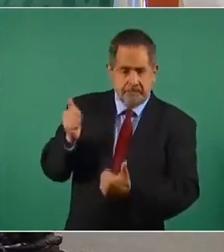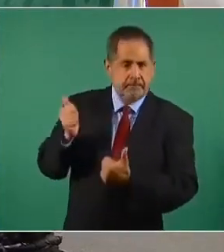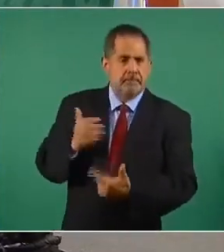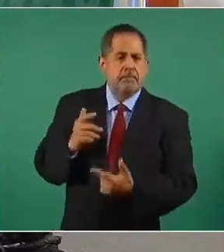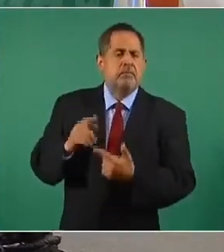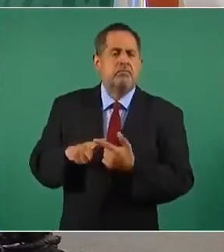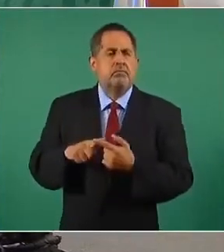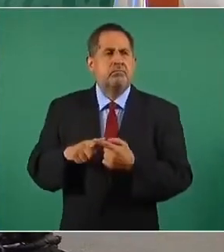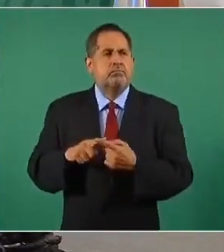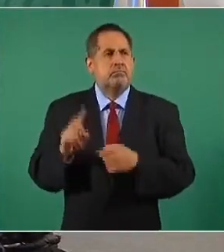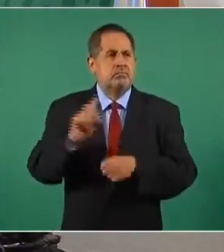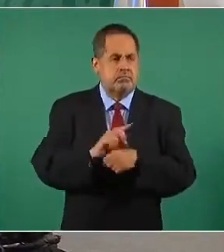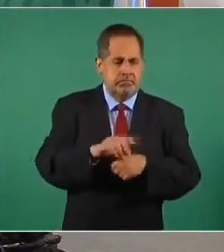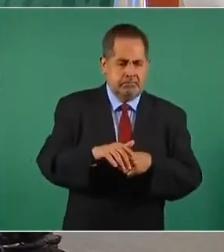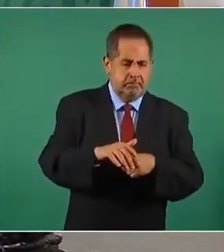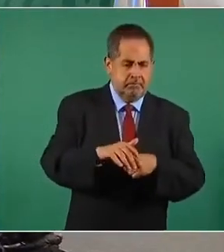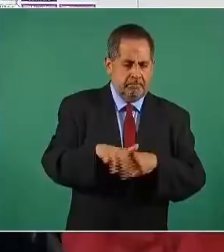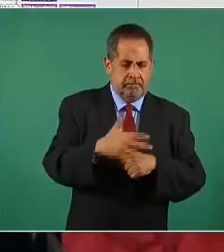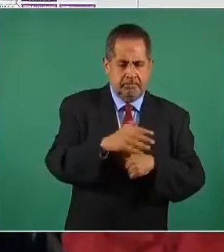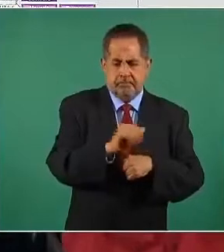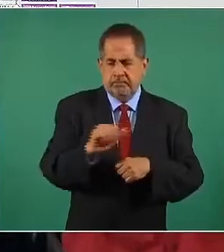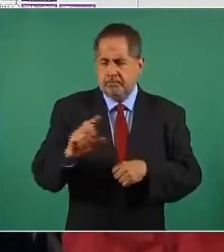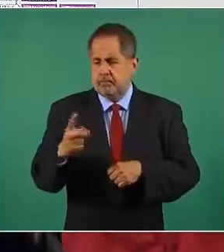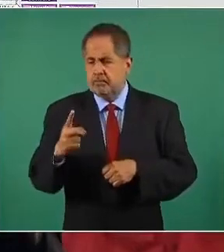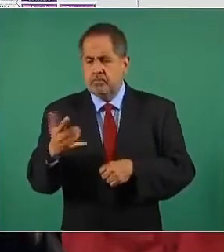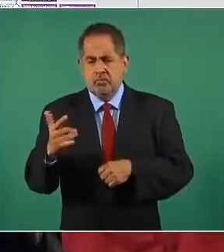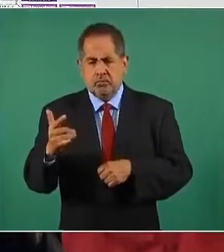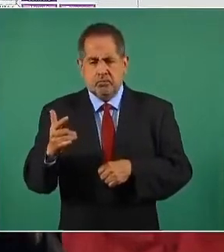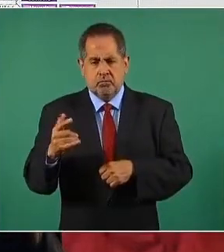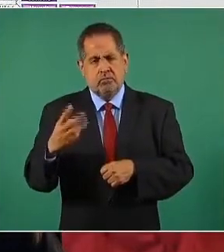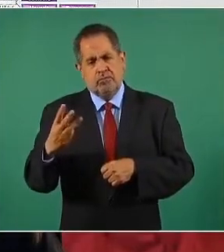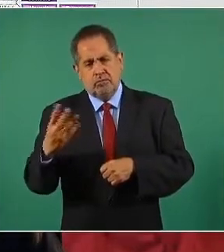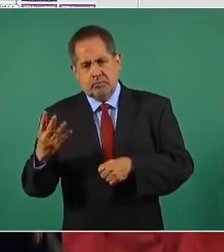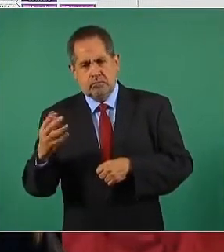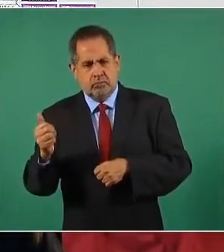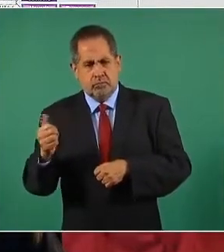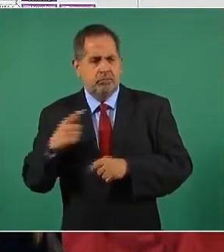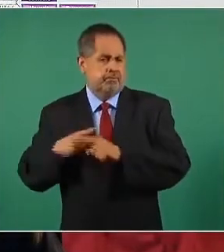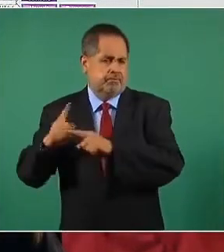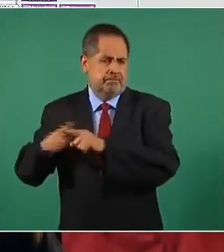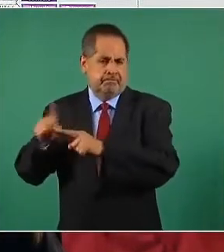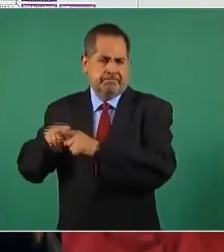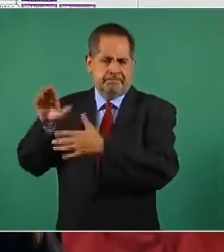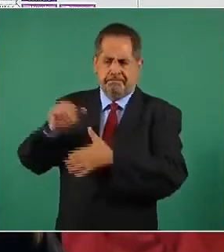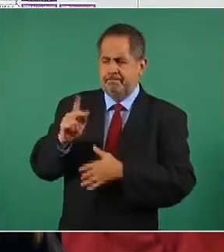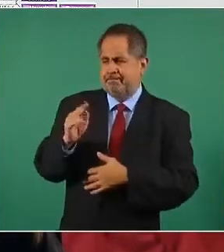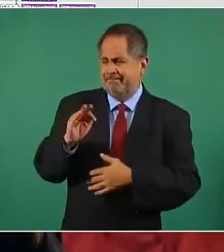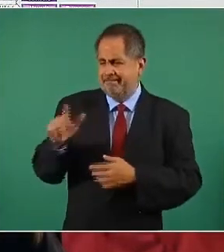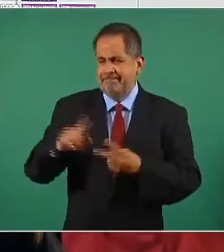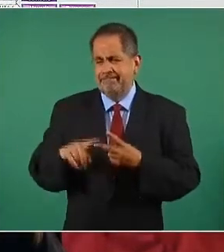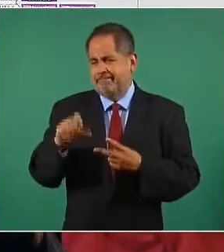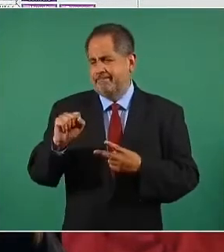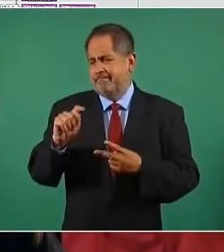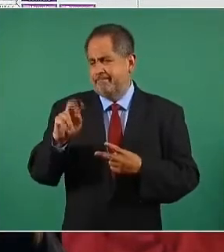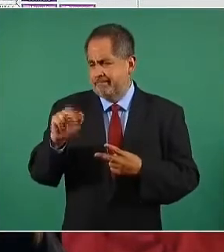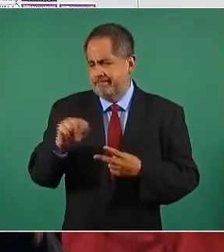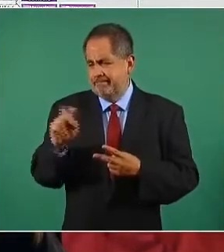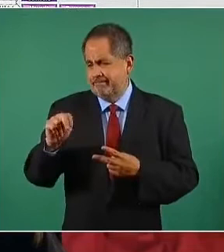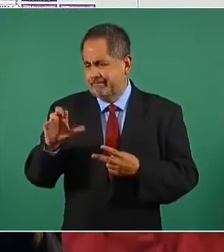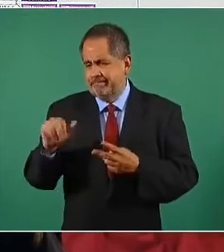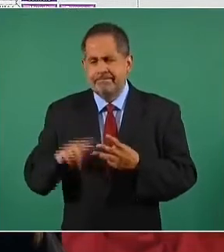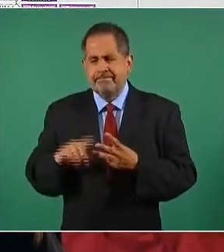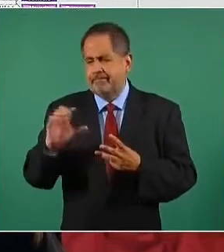el 15, 30, 31 de julio, 3 y 4 de agosto, una serie de vacunas Pfizer, AstraZeneca y